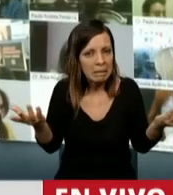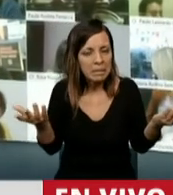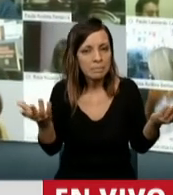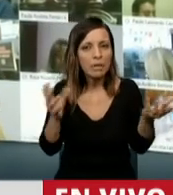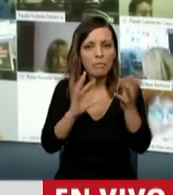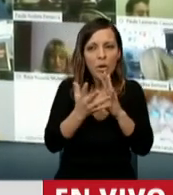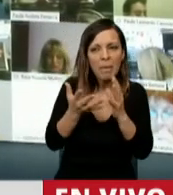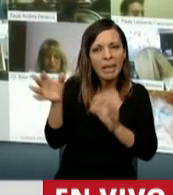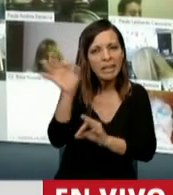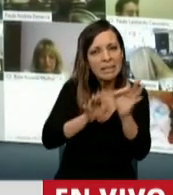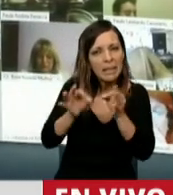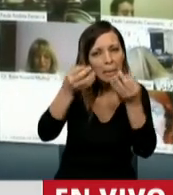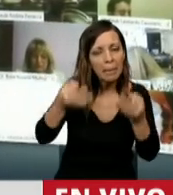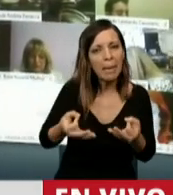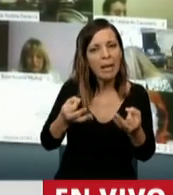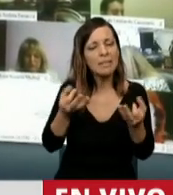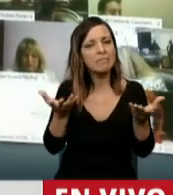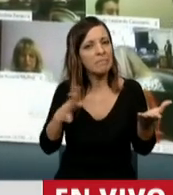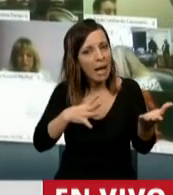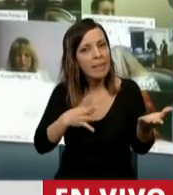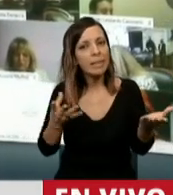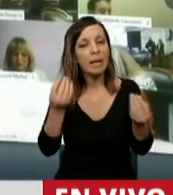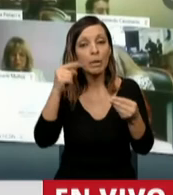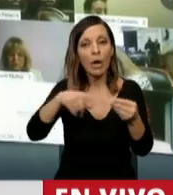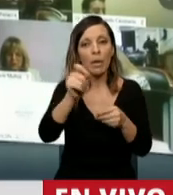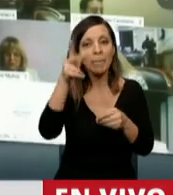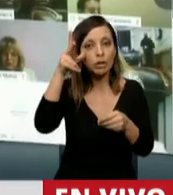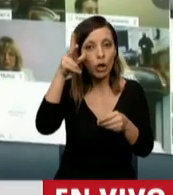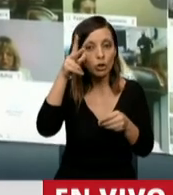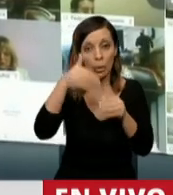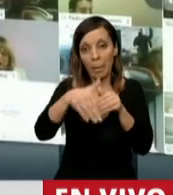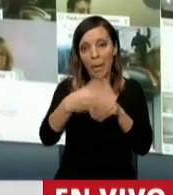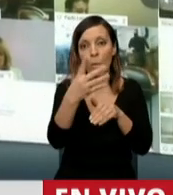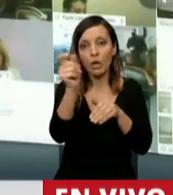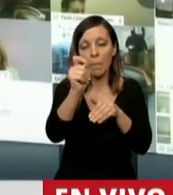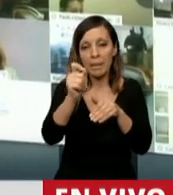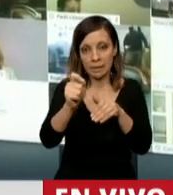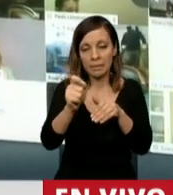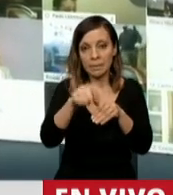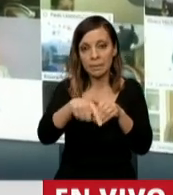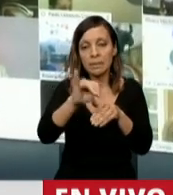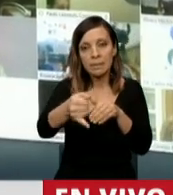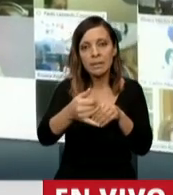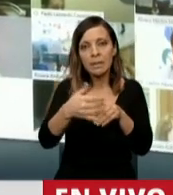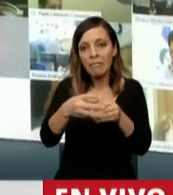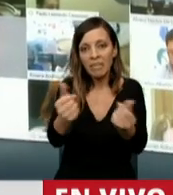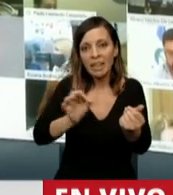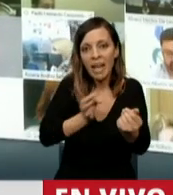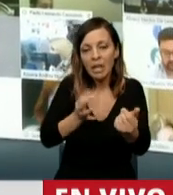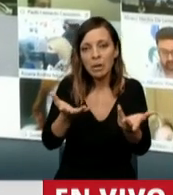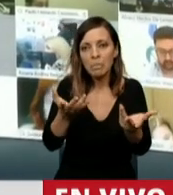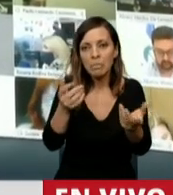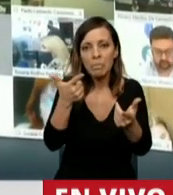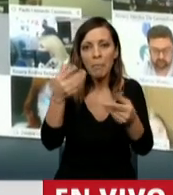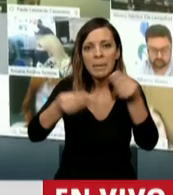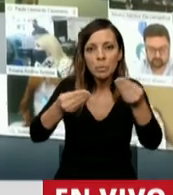Y digo que le falta una mirada sistémica porque en el mes ocho, a cuatro meses de terminarse este año, no tenemos un presupuesto,